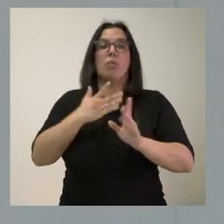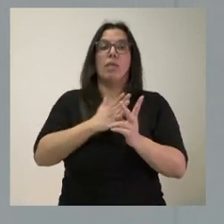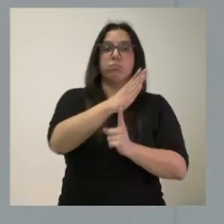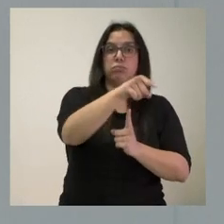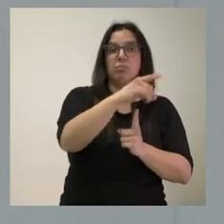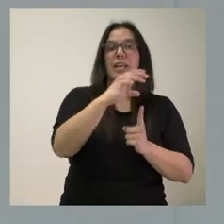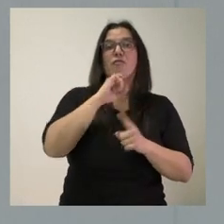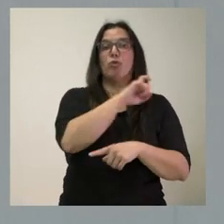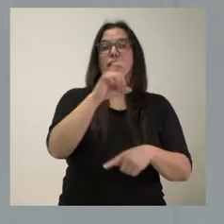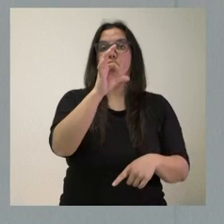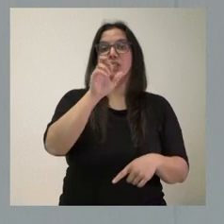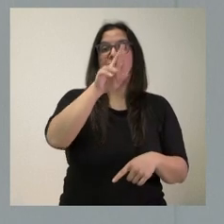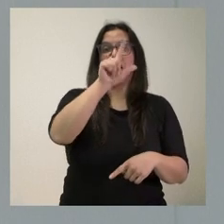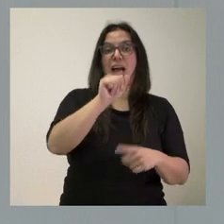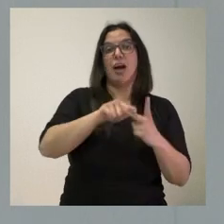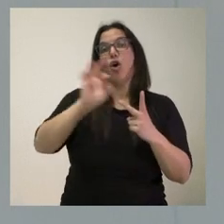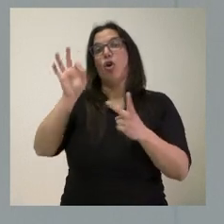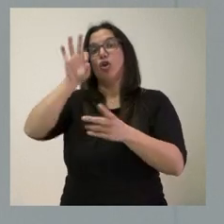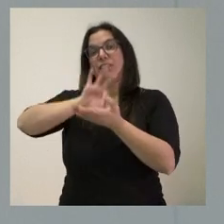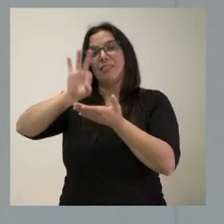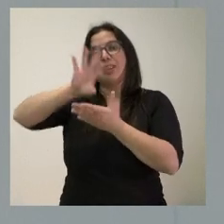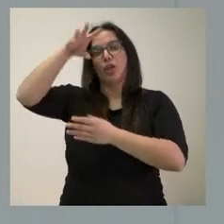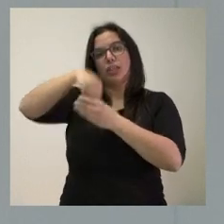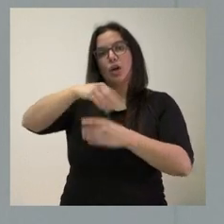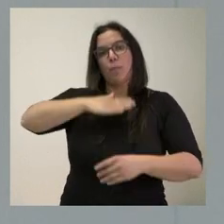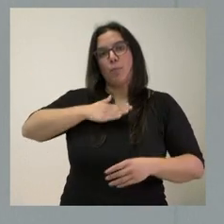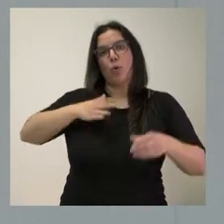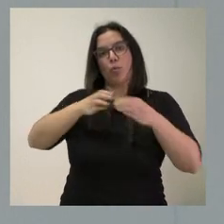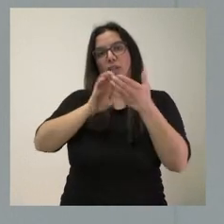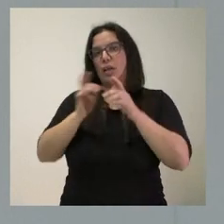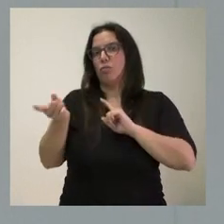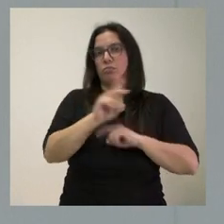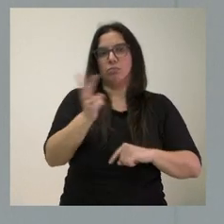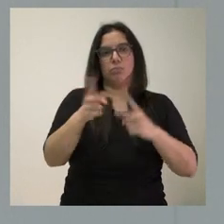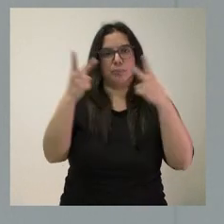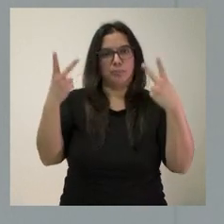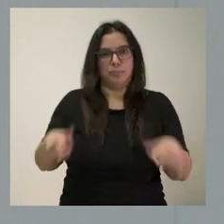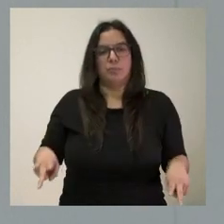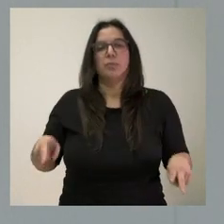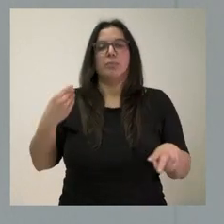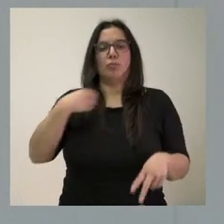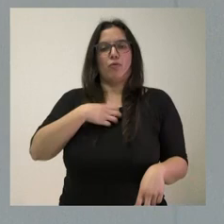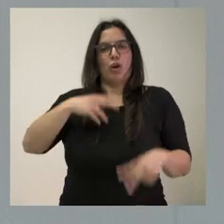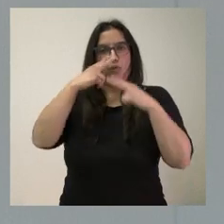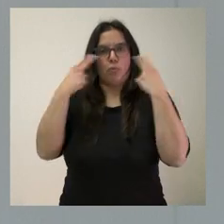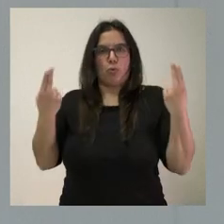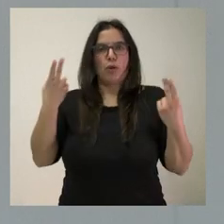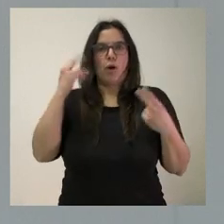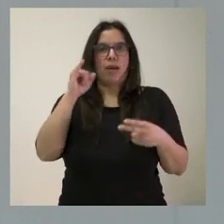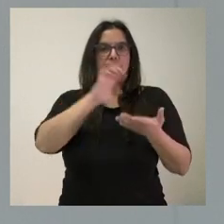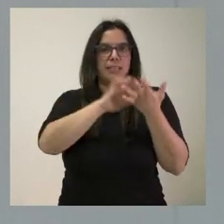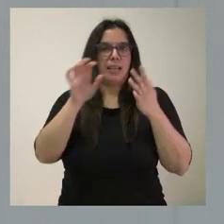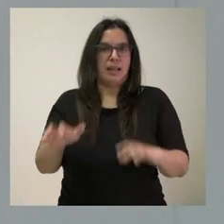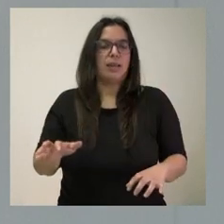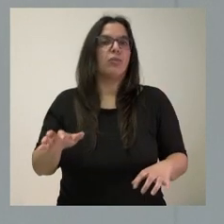SERLA o bien con los servicios internos de la propia comunidad autónoma, a través de los profesionales, de los funcionarios públicos de los que dispone Castilla y León en